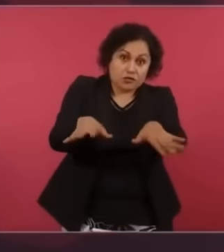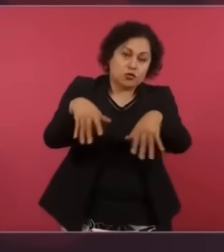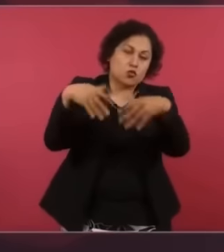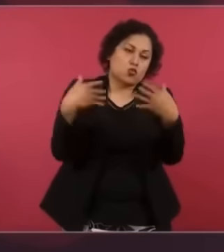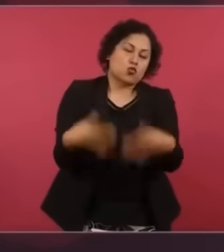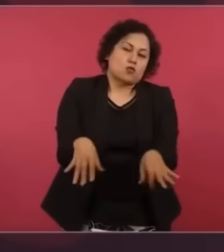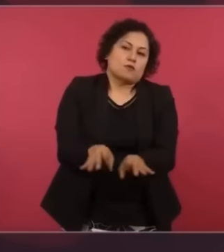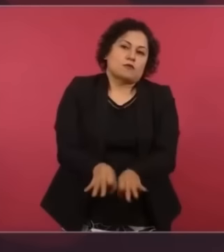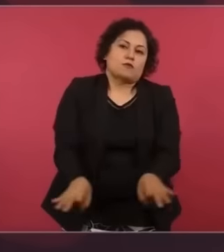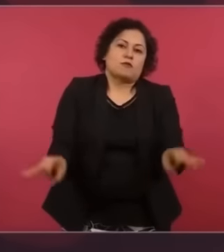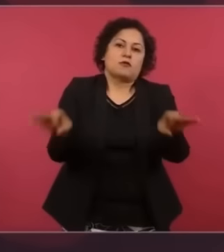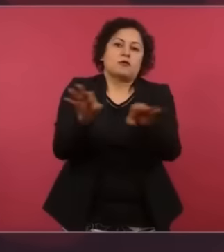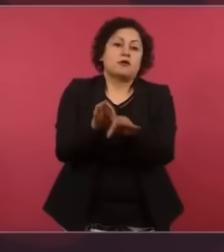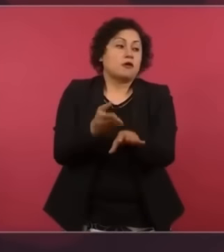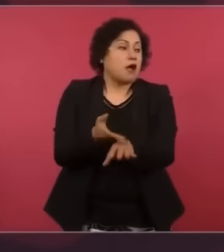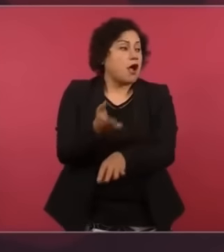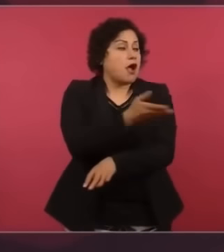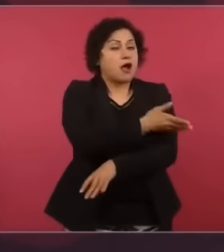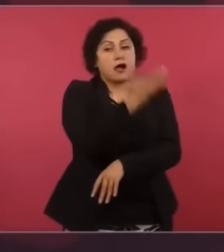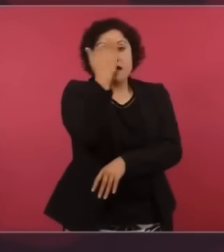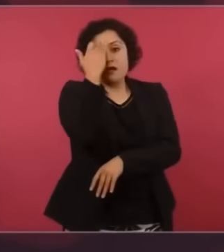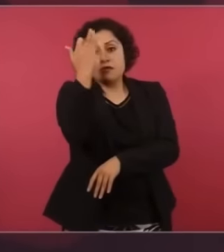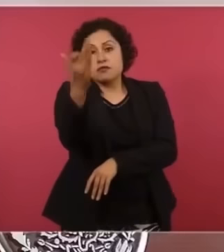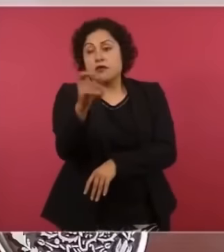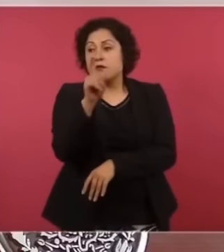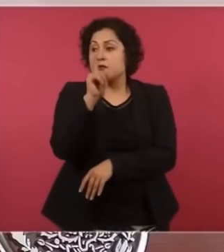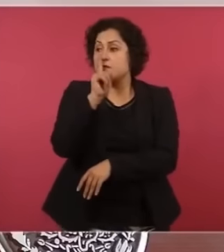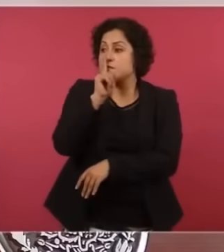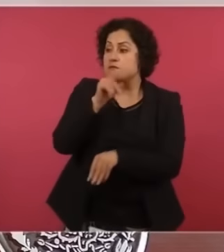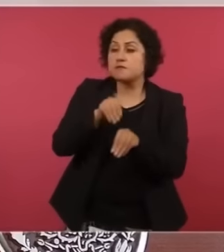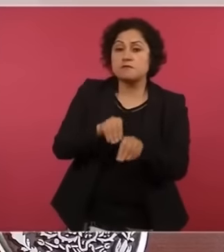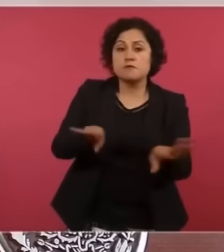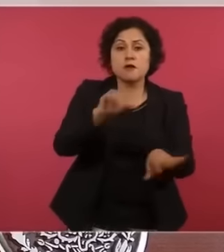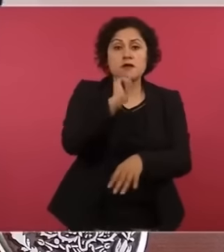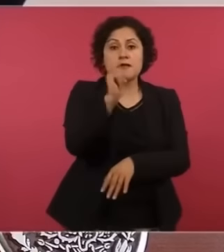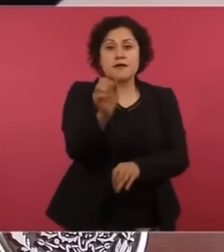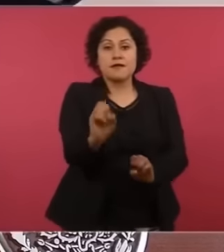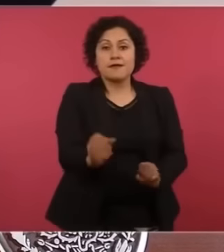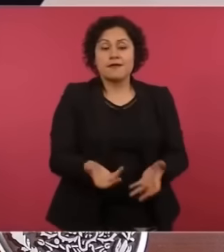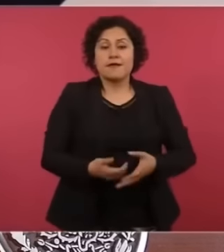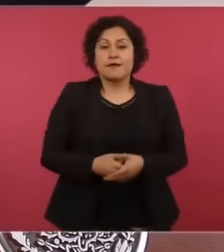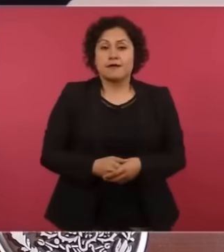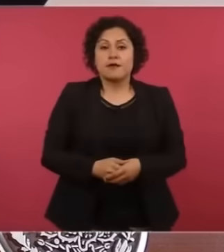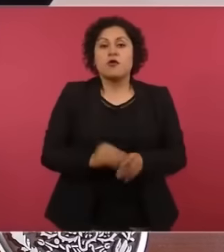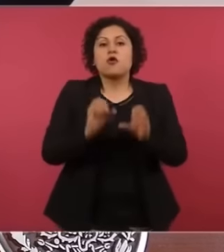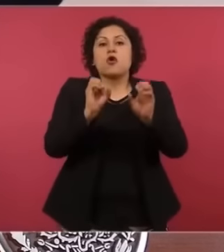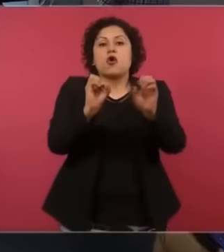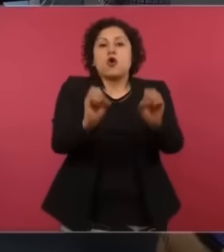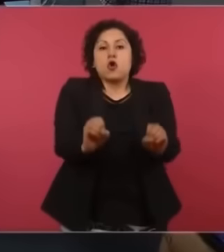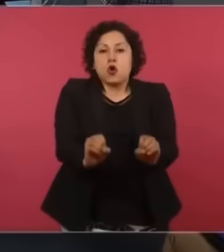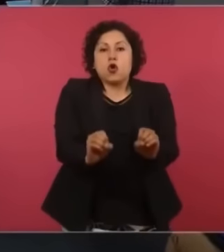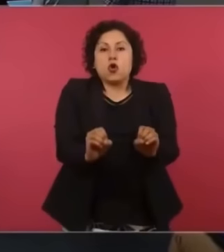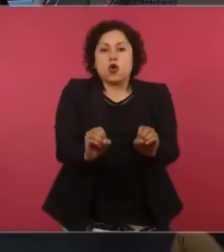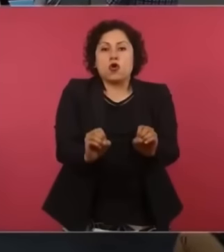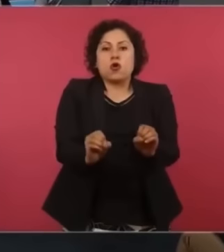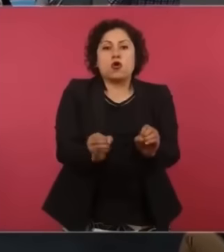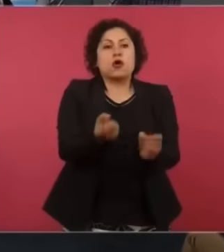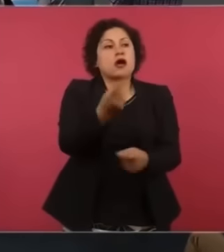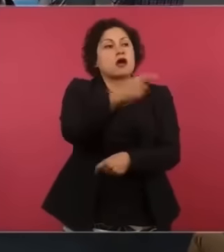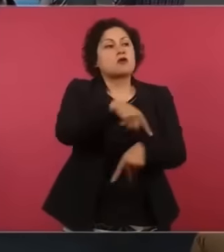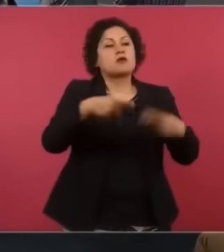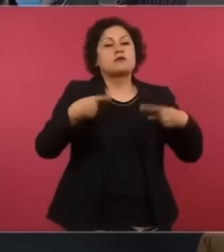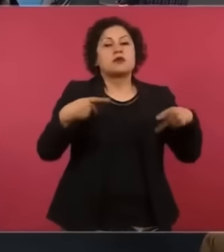o se daba a conocer lo que les convenía a los